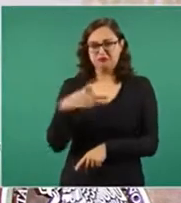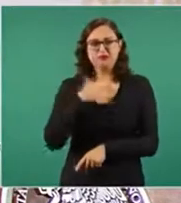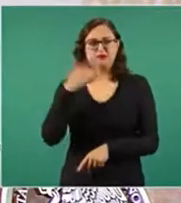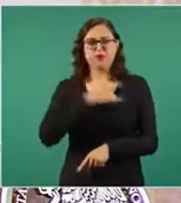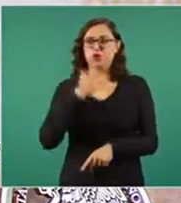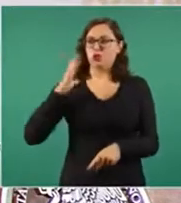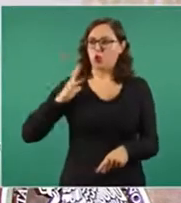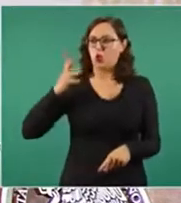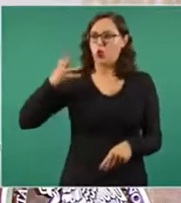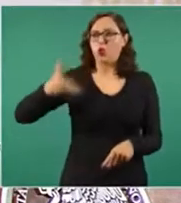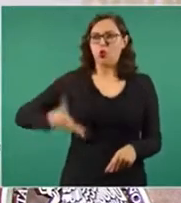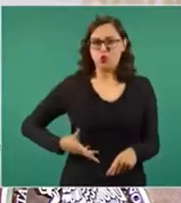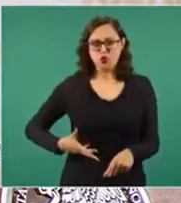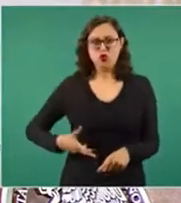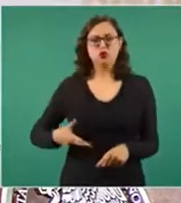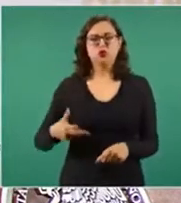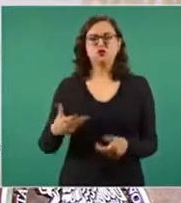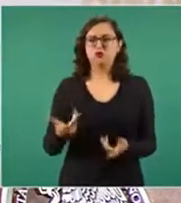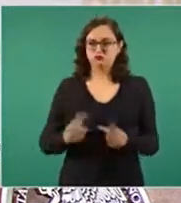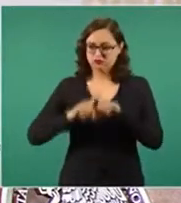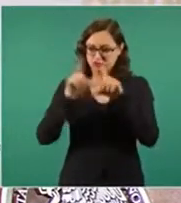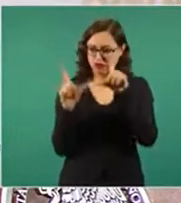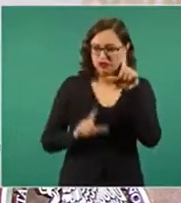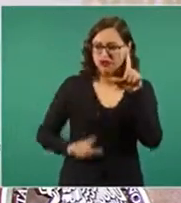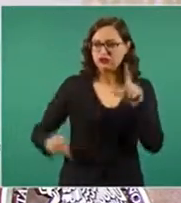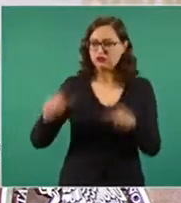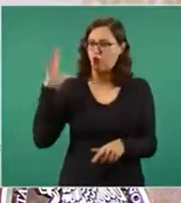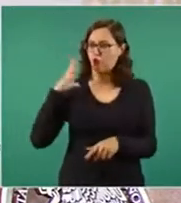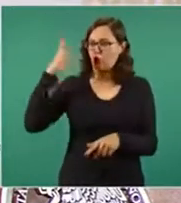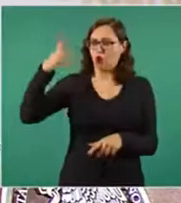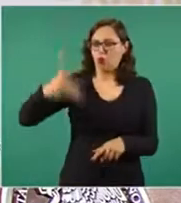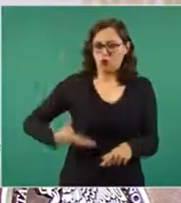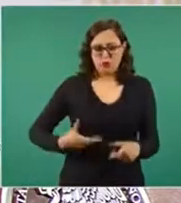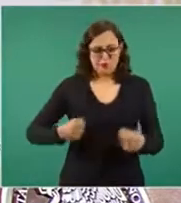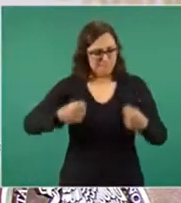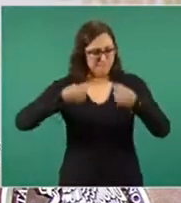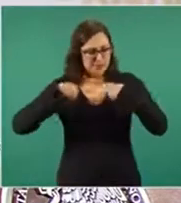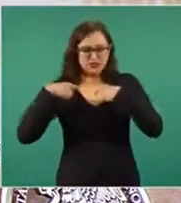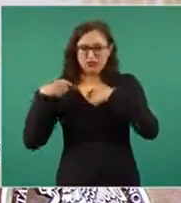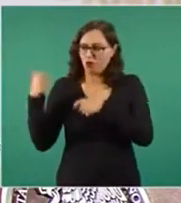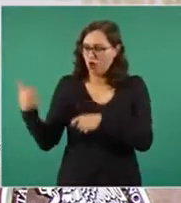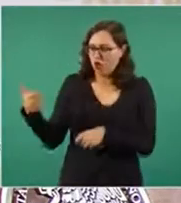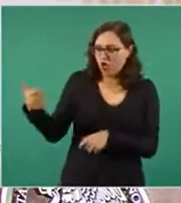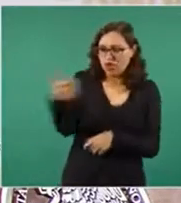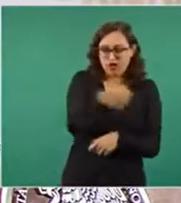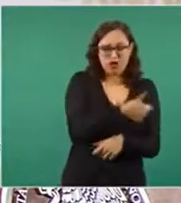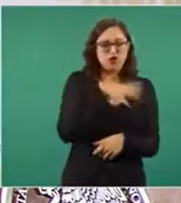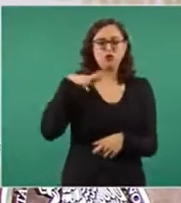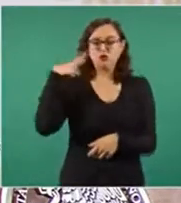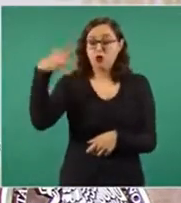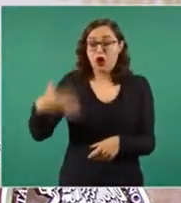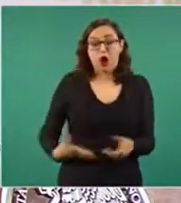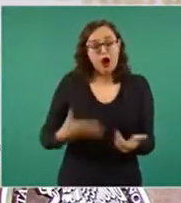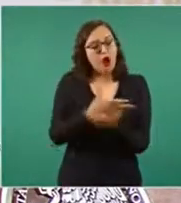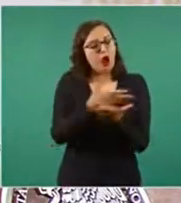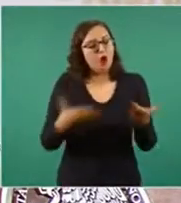nación y de nosotros mismos. A partir de hoy lo haré desde otro lugar.